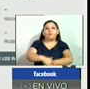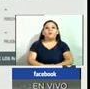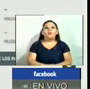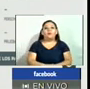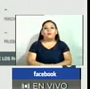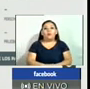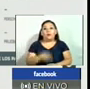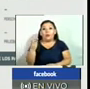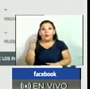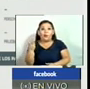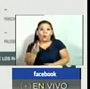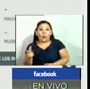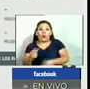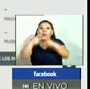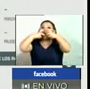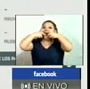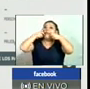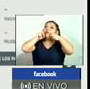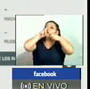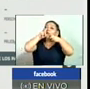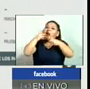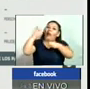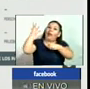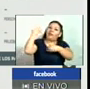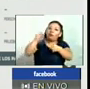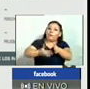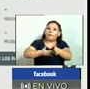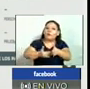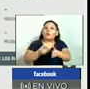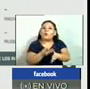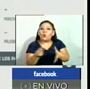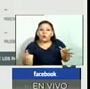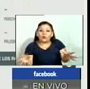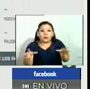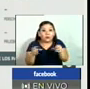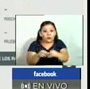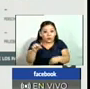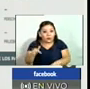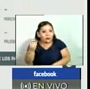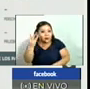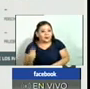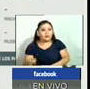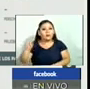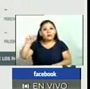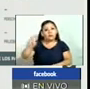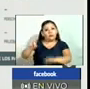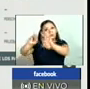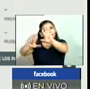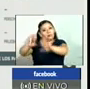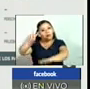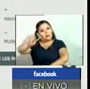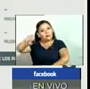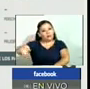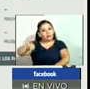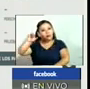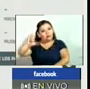El número de pruebas que ha realizado El Salvador desde que comenzó la pandemia a este día son 182